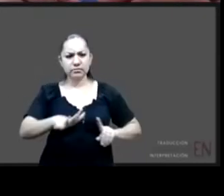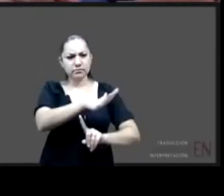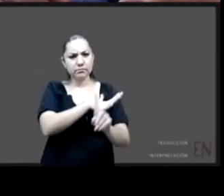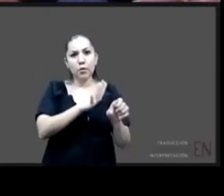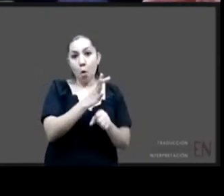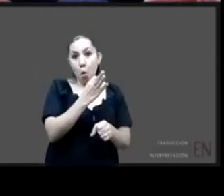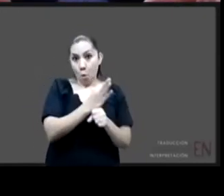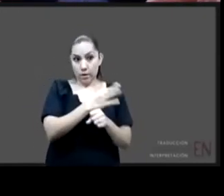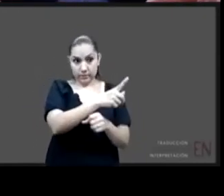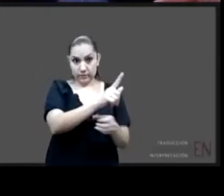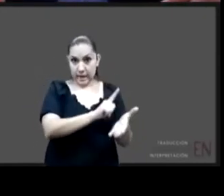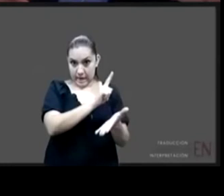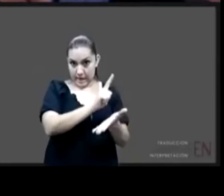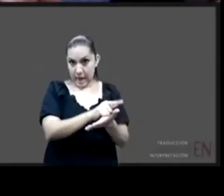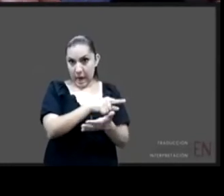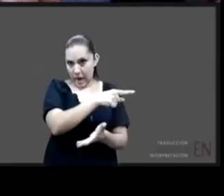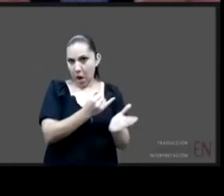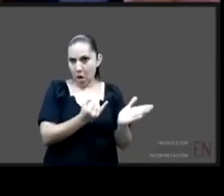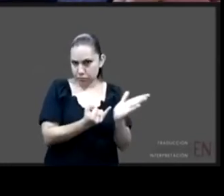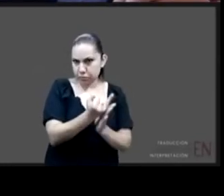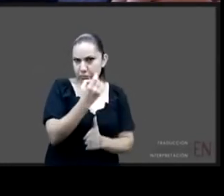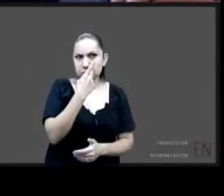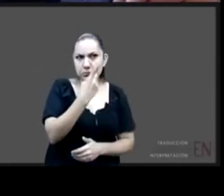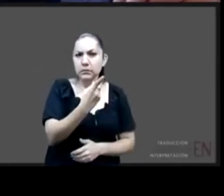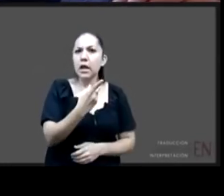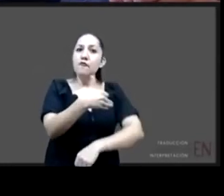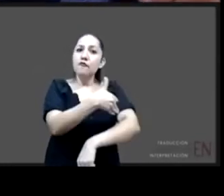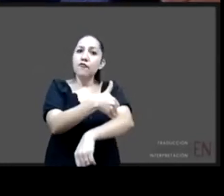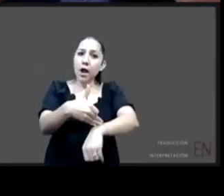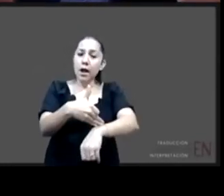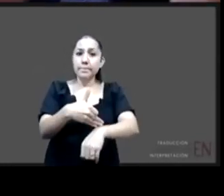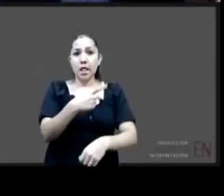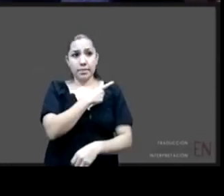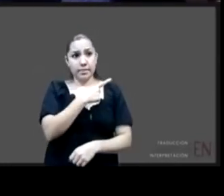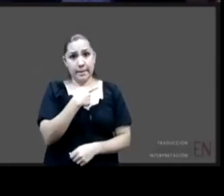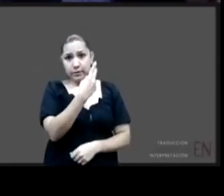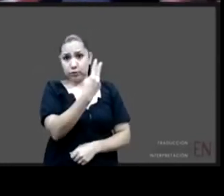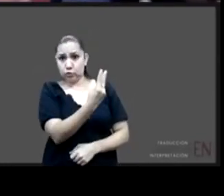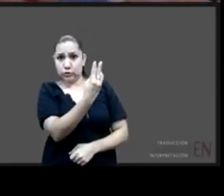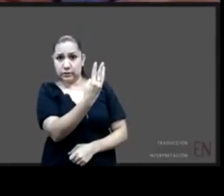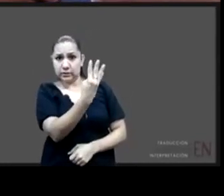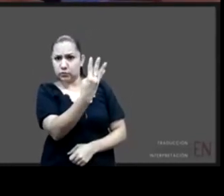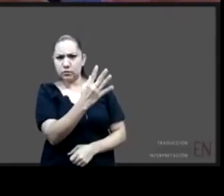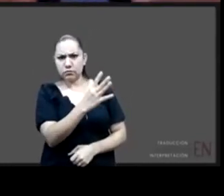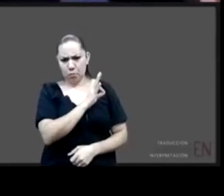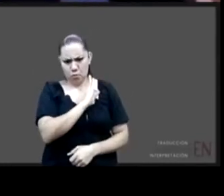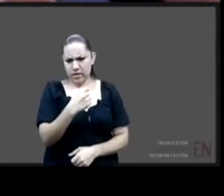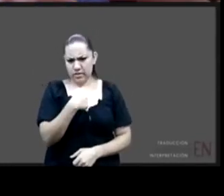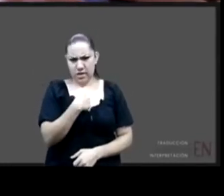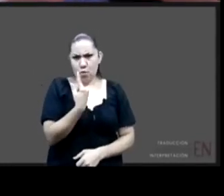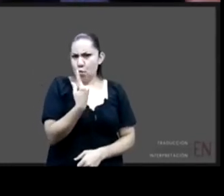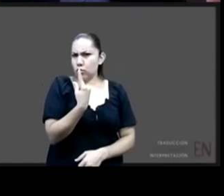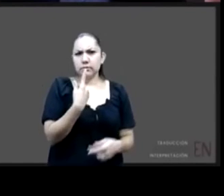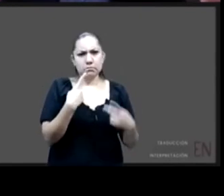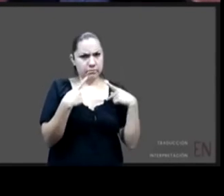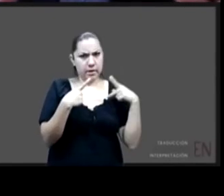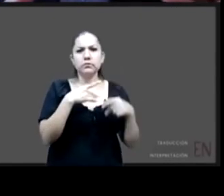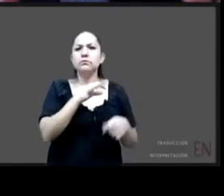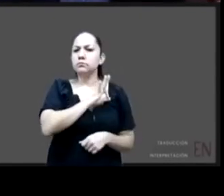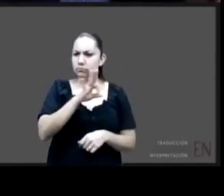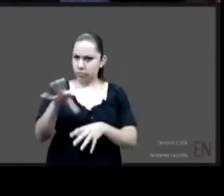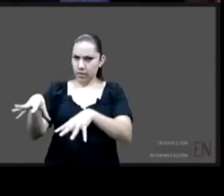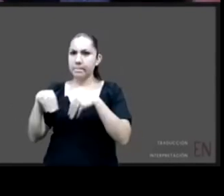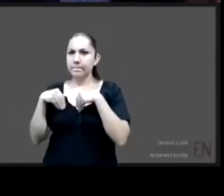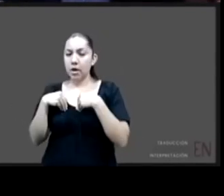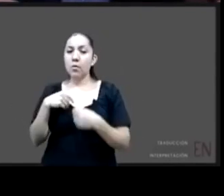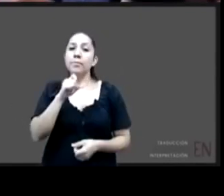monoparental una persona por sí sola puede adoptar una familia homoparental